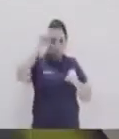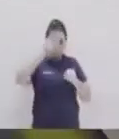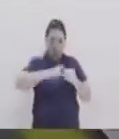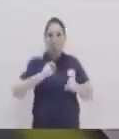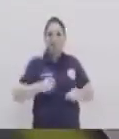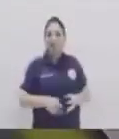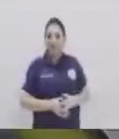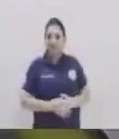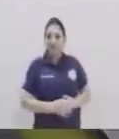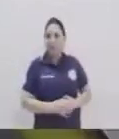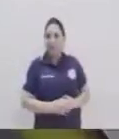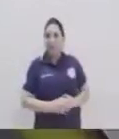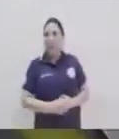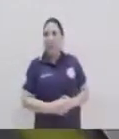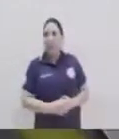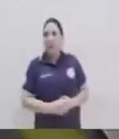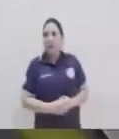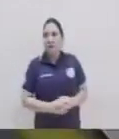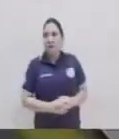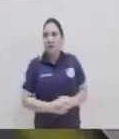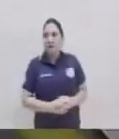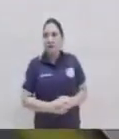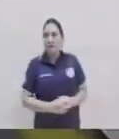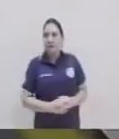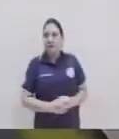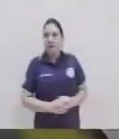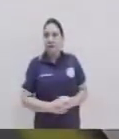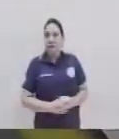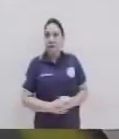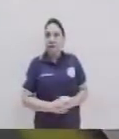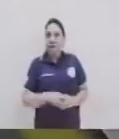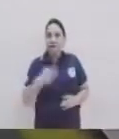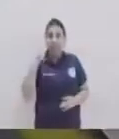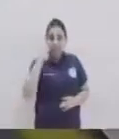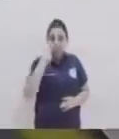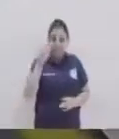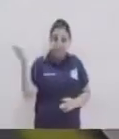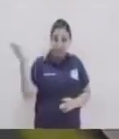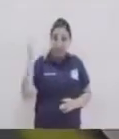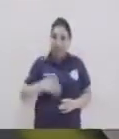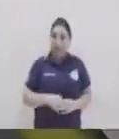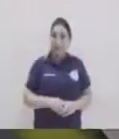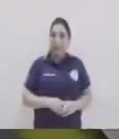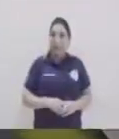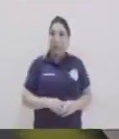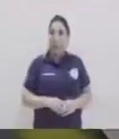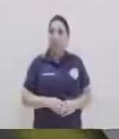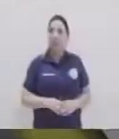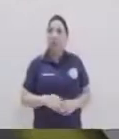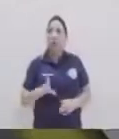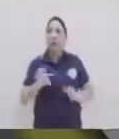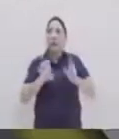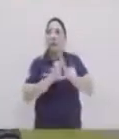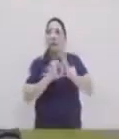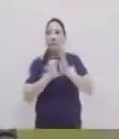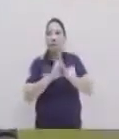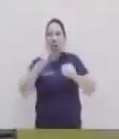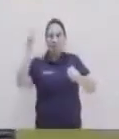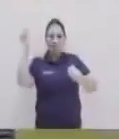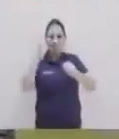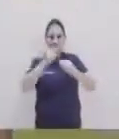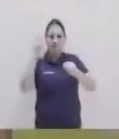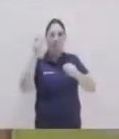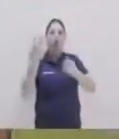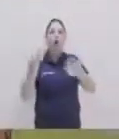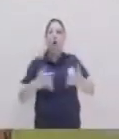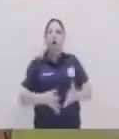exacto van metidos en los limones ojo muchas veces vienen y lo comentemos un error de poder meter